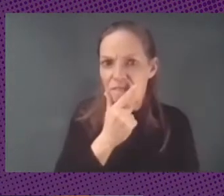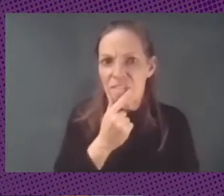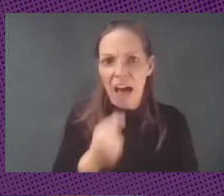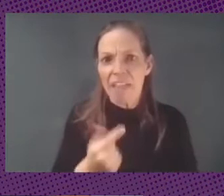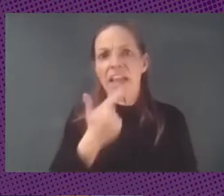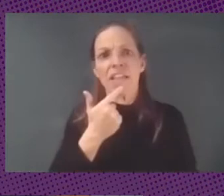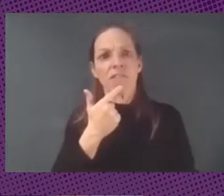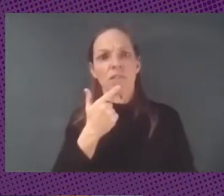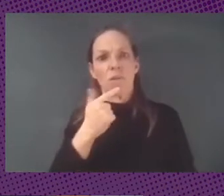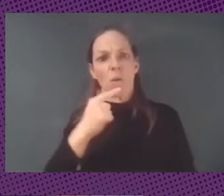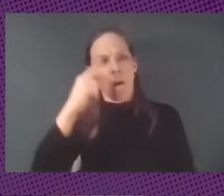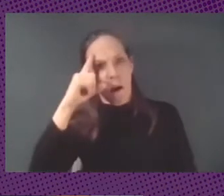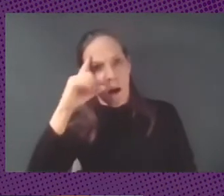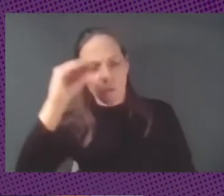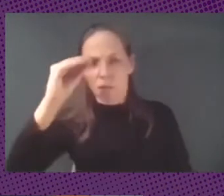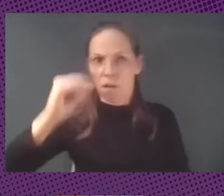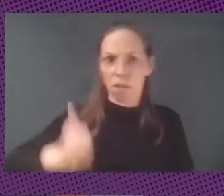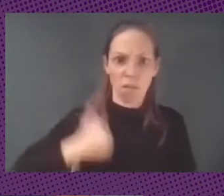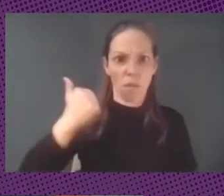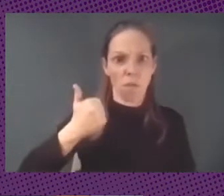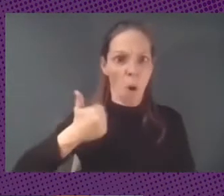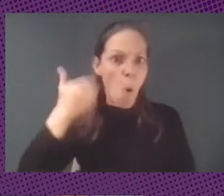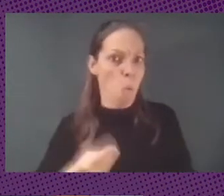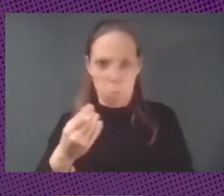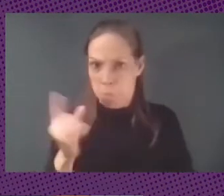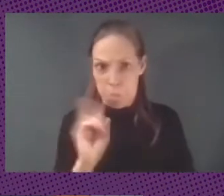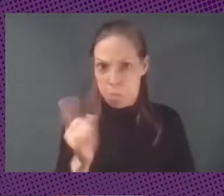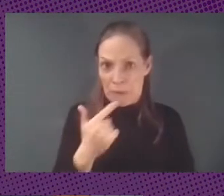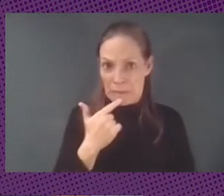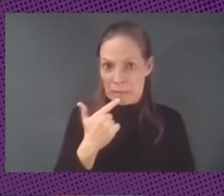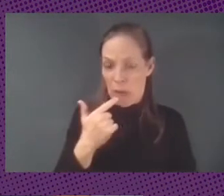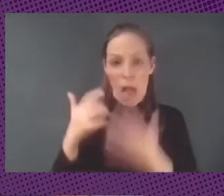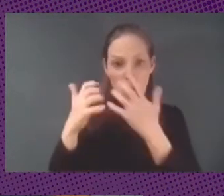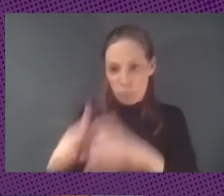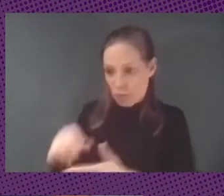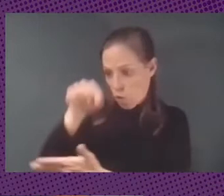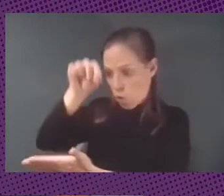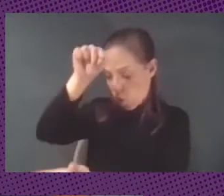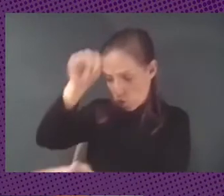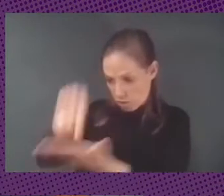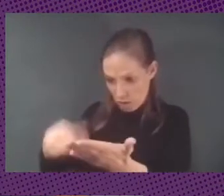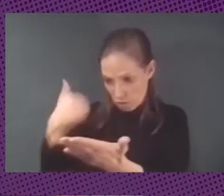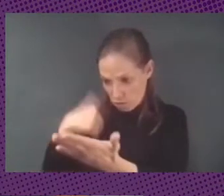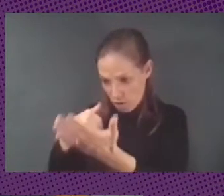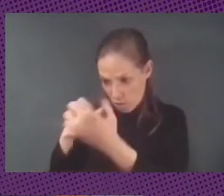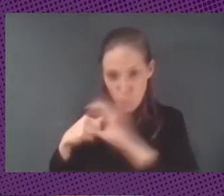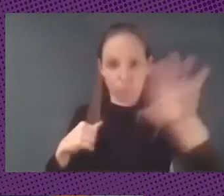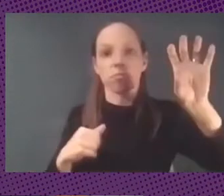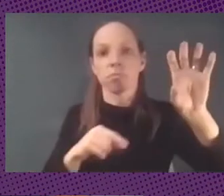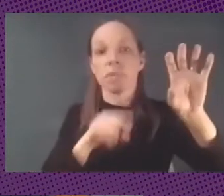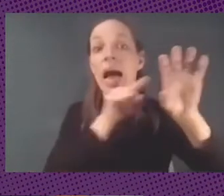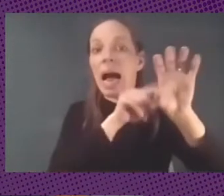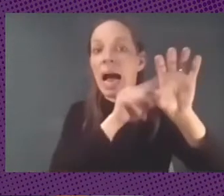desarrollos de inteligencia artificial y de machine learning estamos hablando de que de manera automática ese contrato vaya a una interfaz a la que tenga acceso